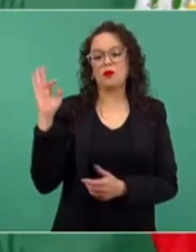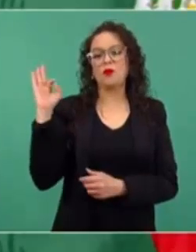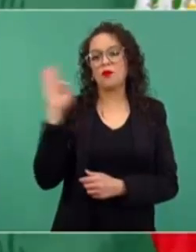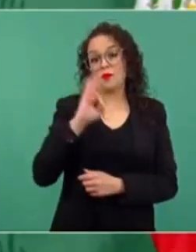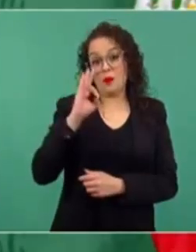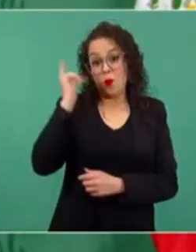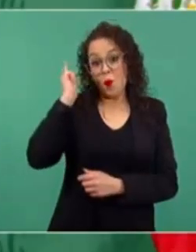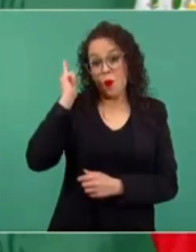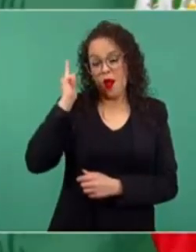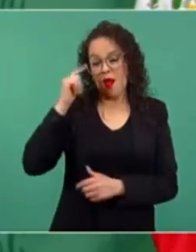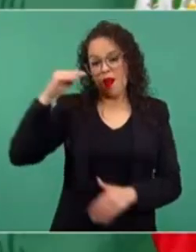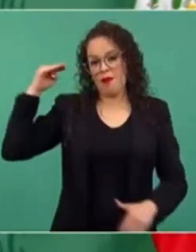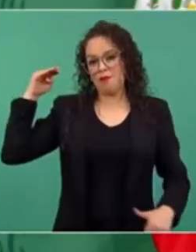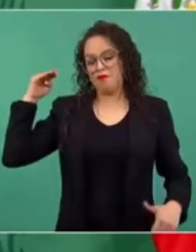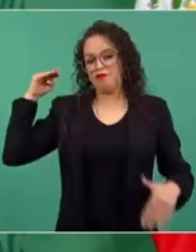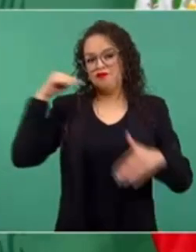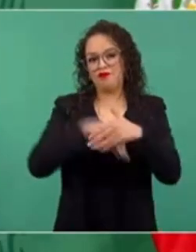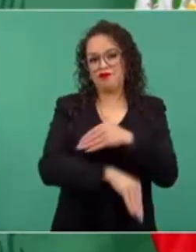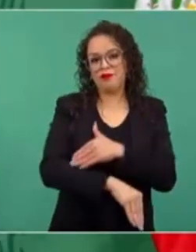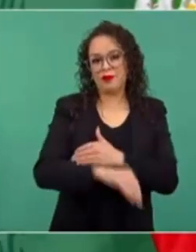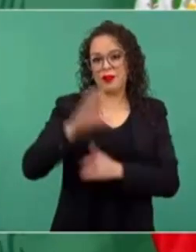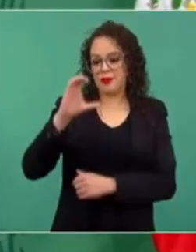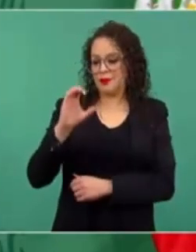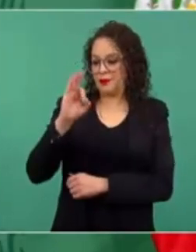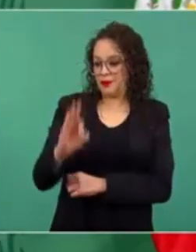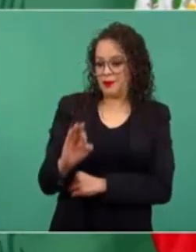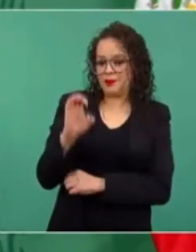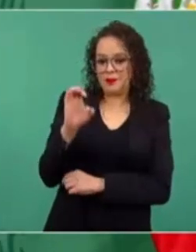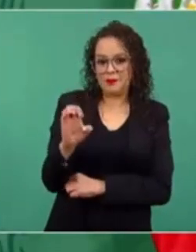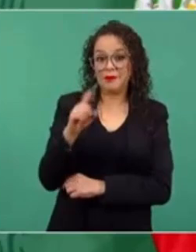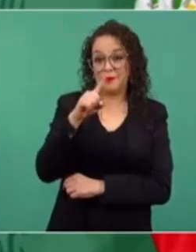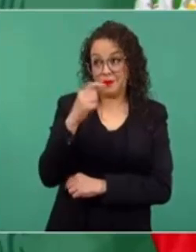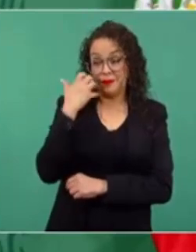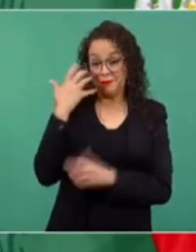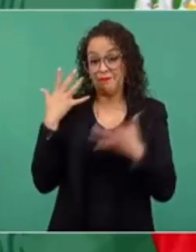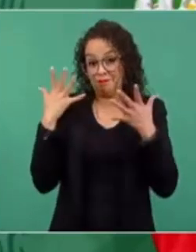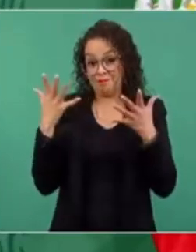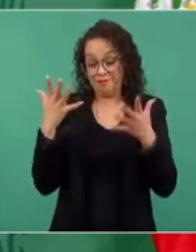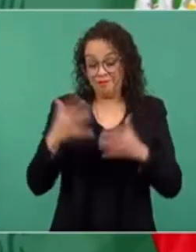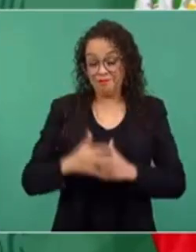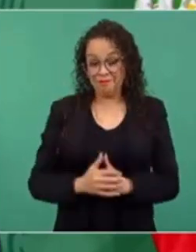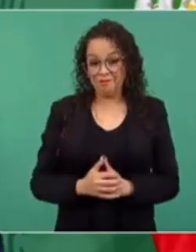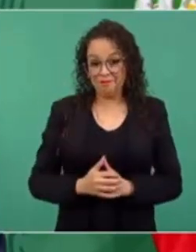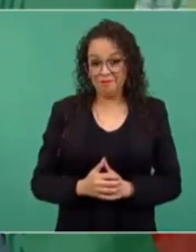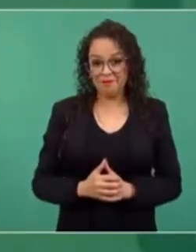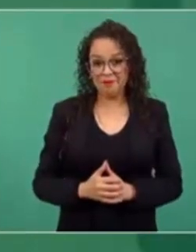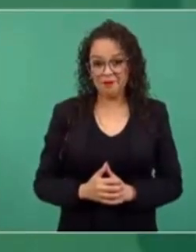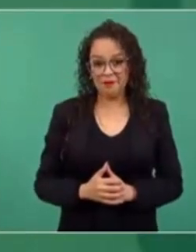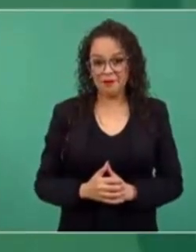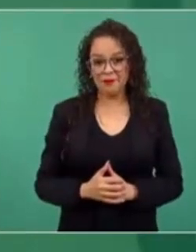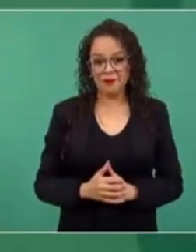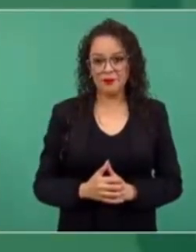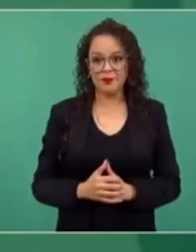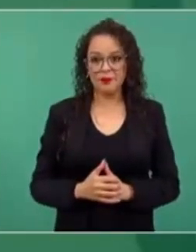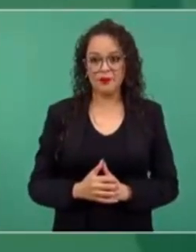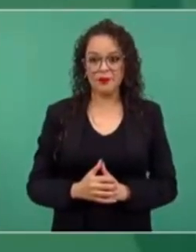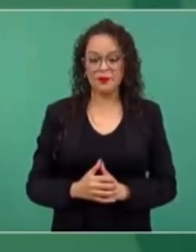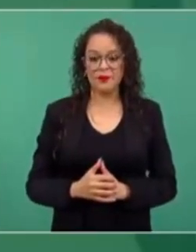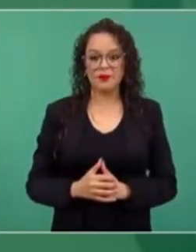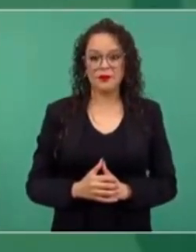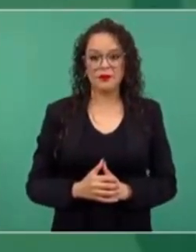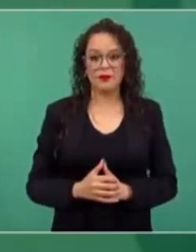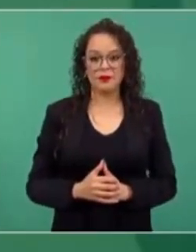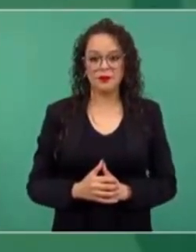que se arruinara la Comisión Federal de Electricidad para dejar el